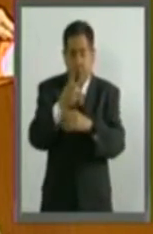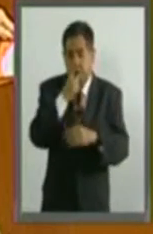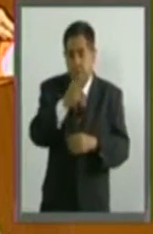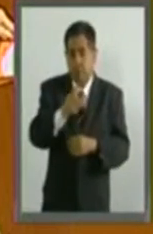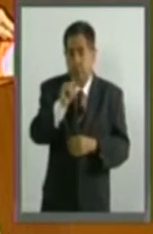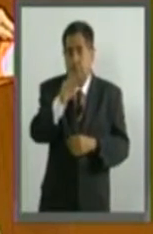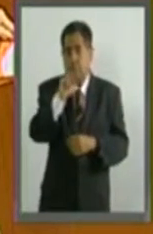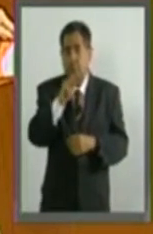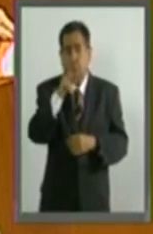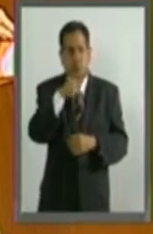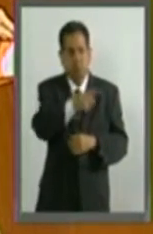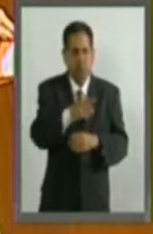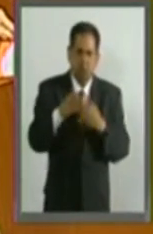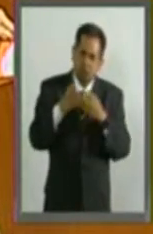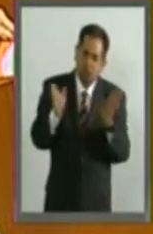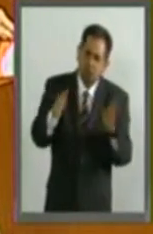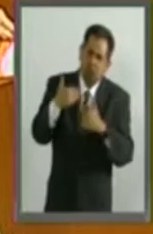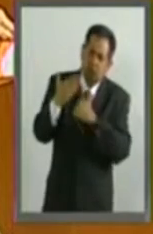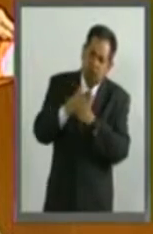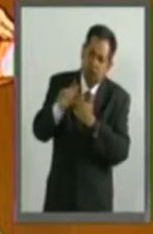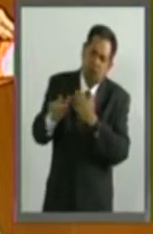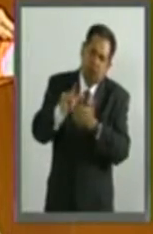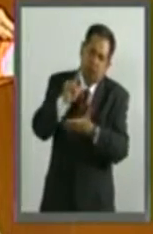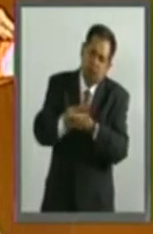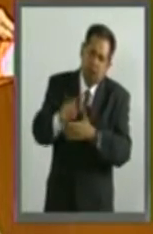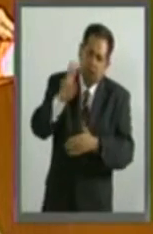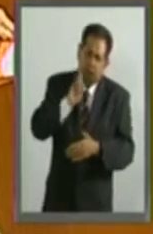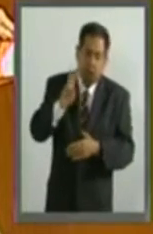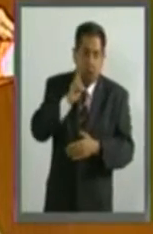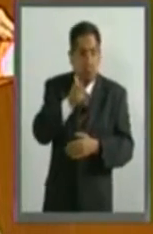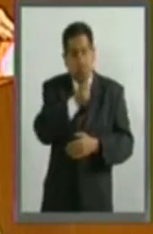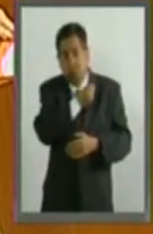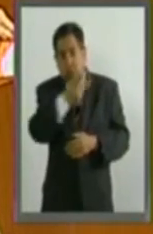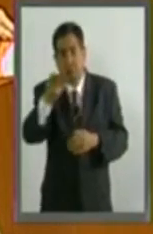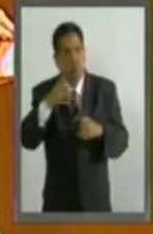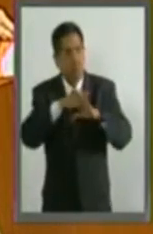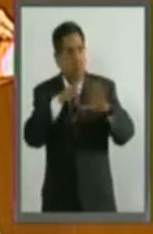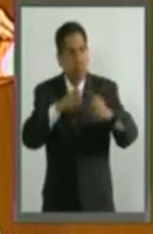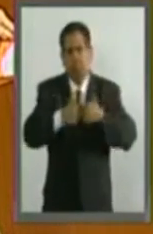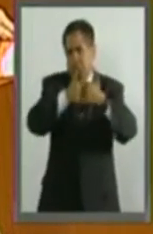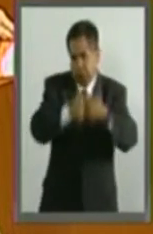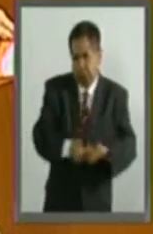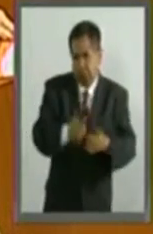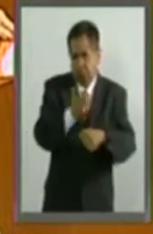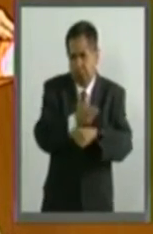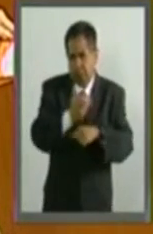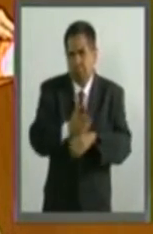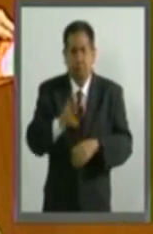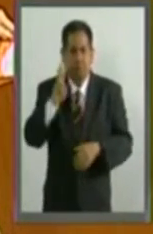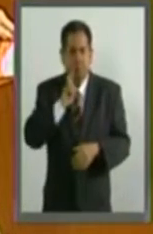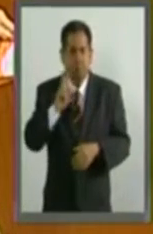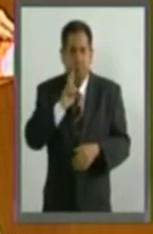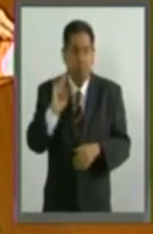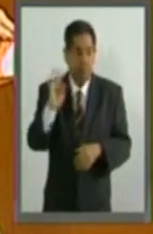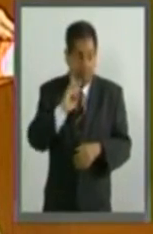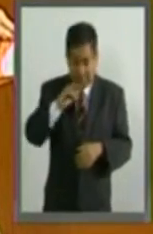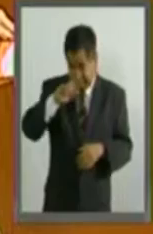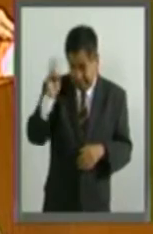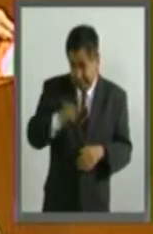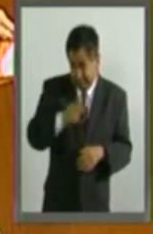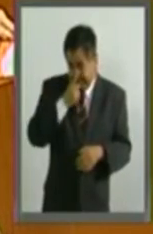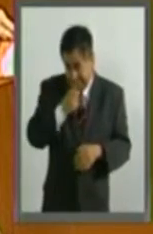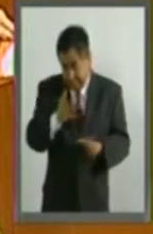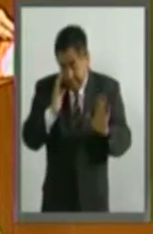Trump está abierto a una ley que permita a muchos migrantes quedarse en Estados Unidos, y establece, si la noticia es cierta,